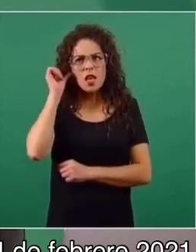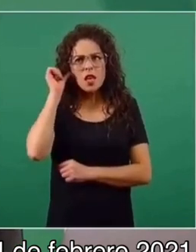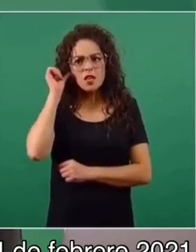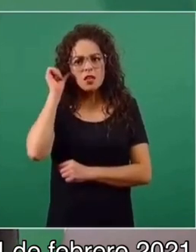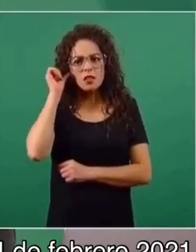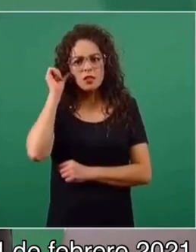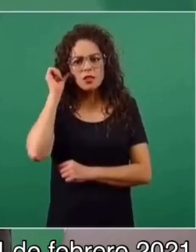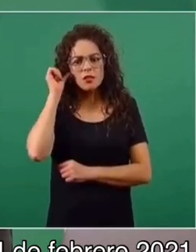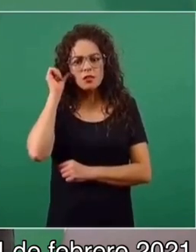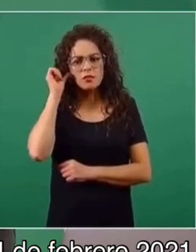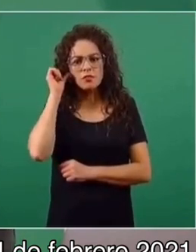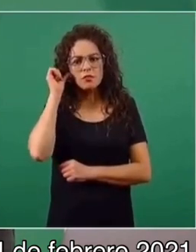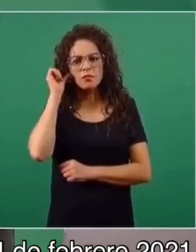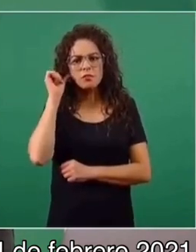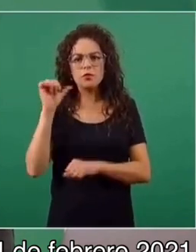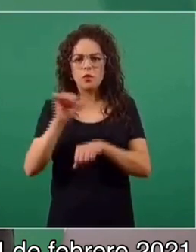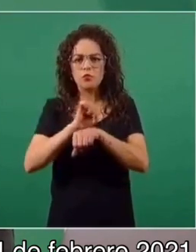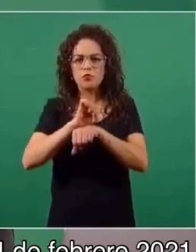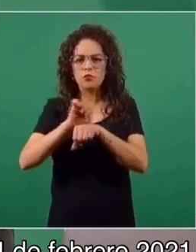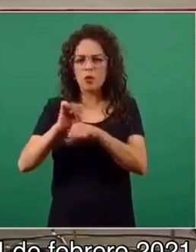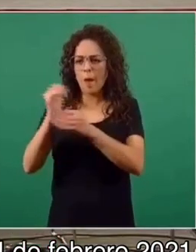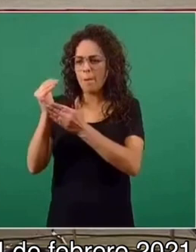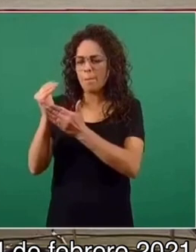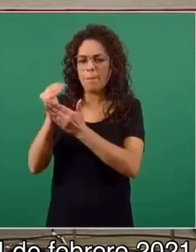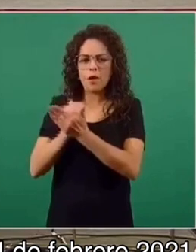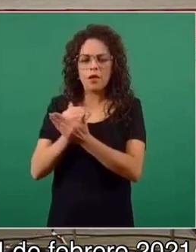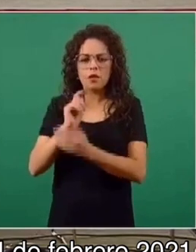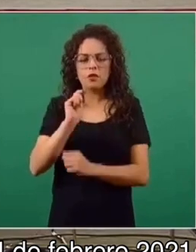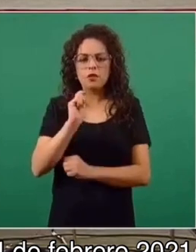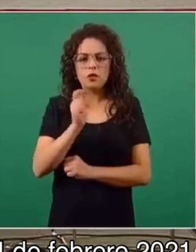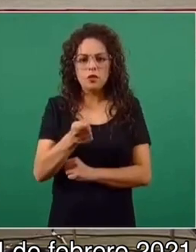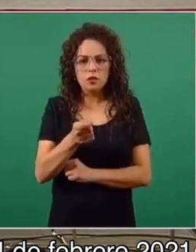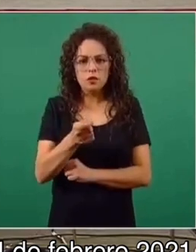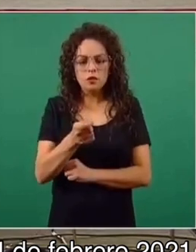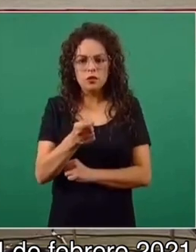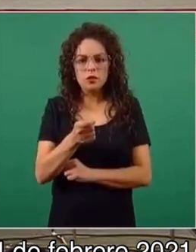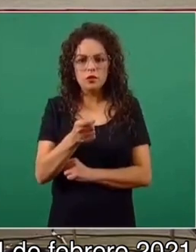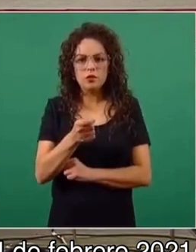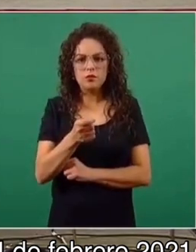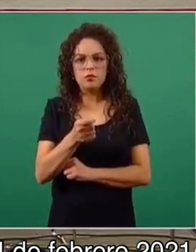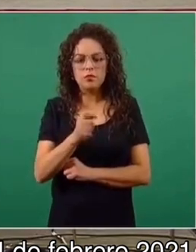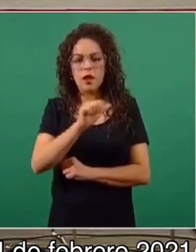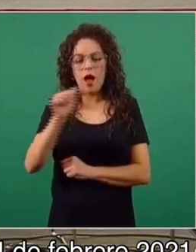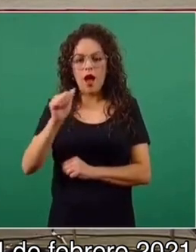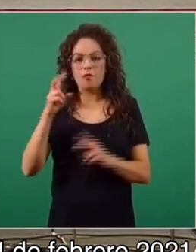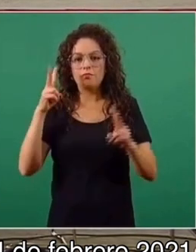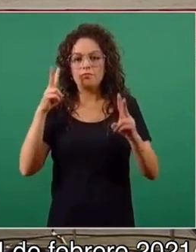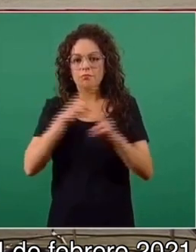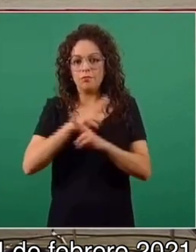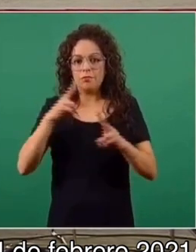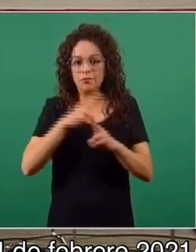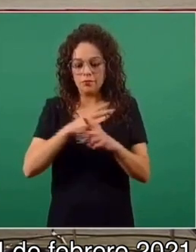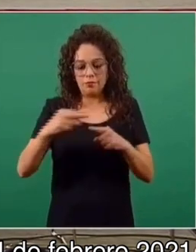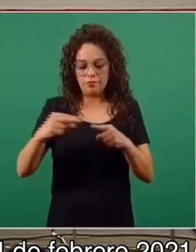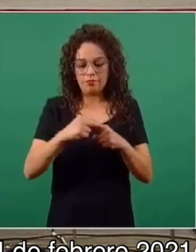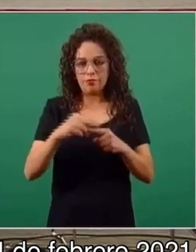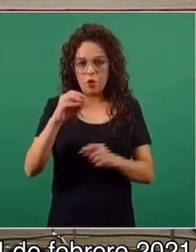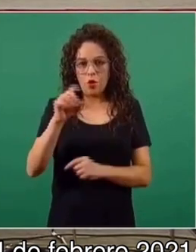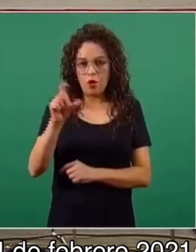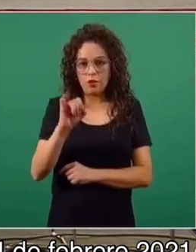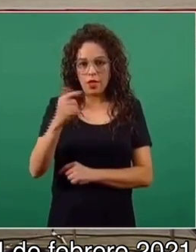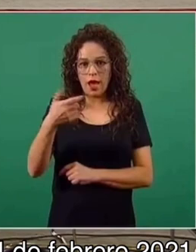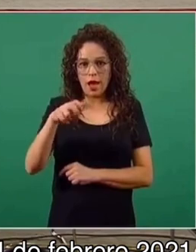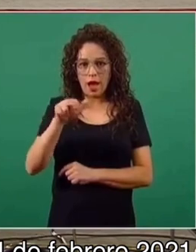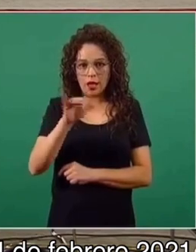disminución leve en sus niveles de oxigenación y por recomendación de su médico